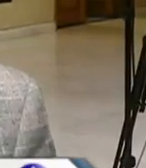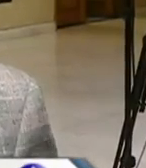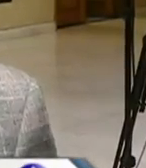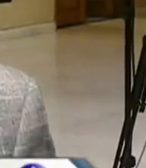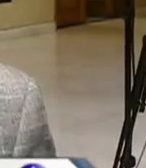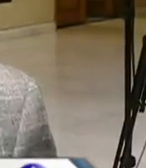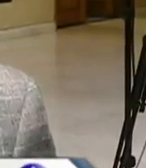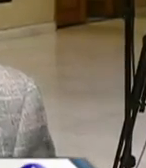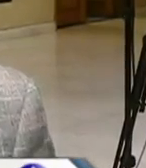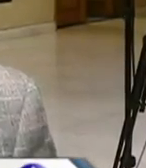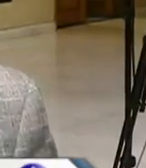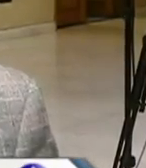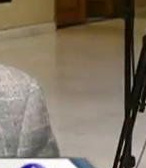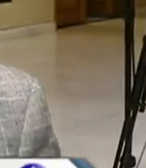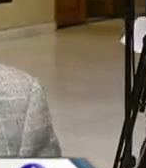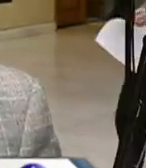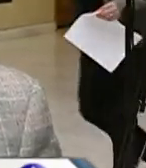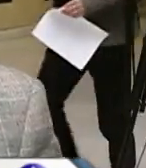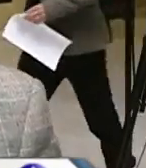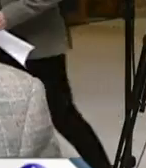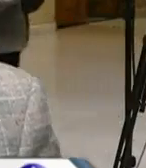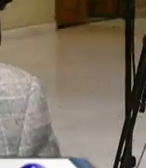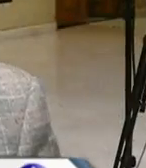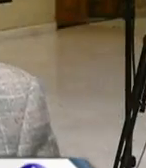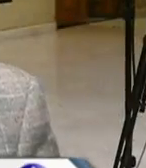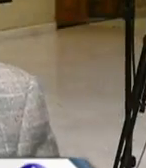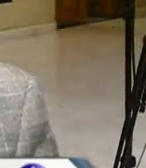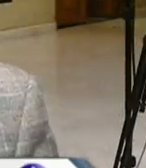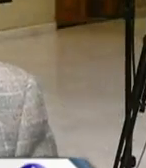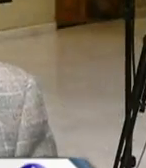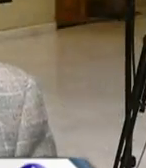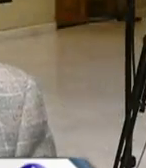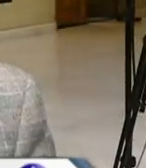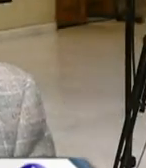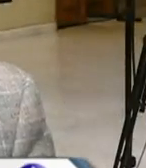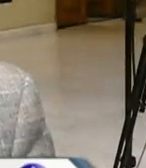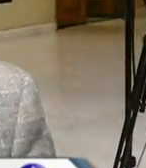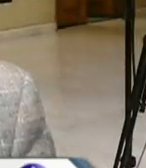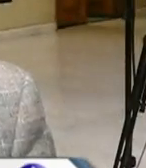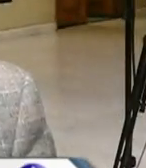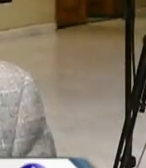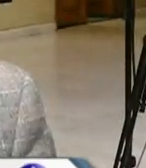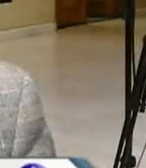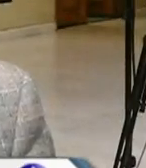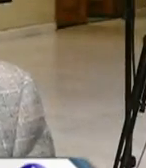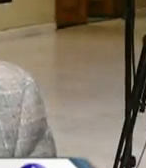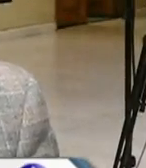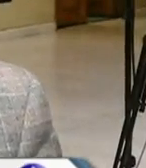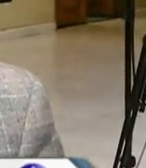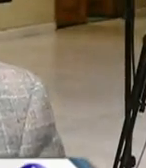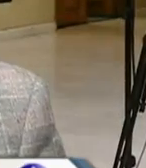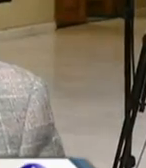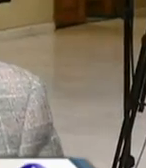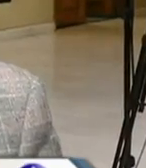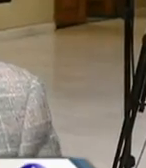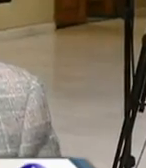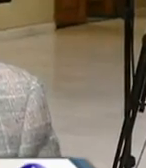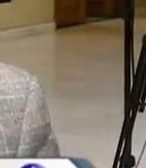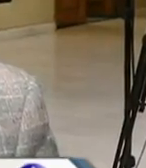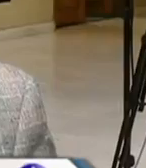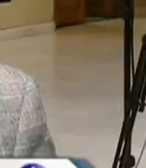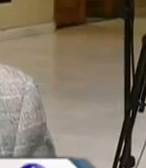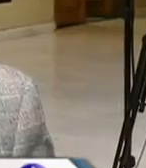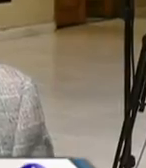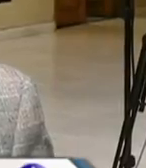pesos ni 5 ni 10 millones de pesos pero si es un signo de que el Estado reconoce en primer lugar que se